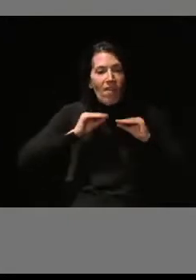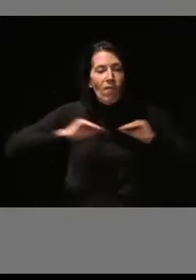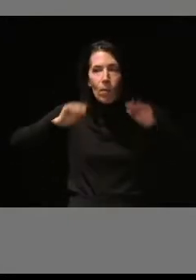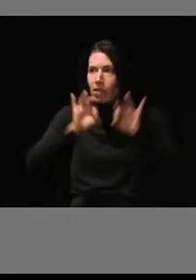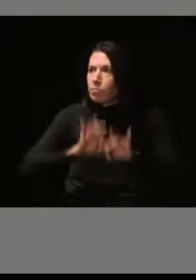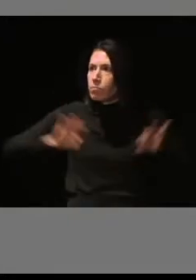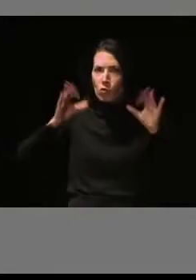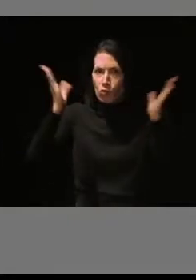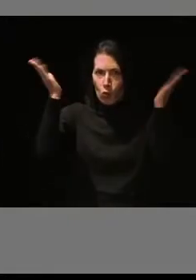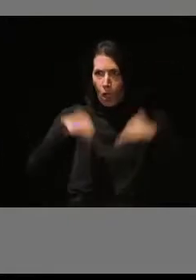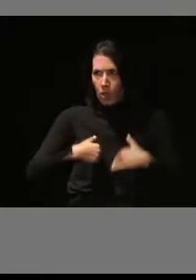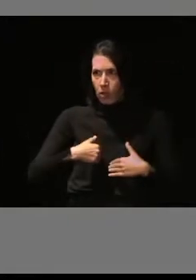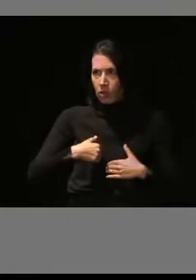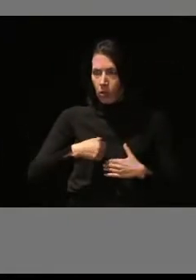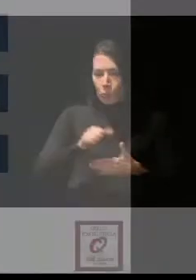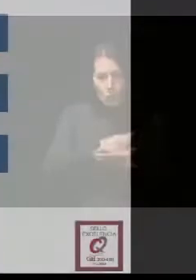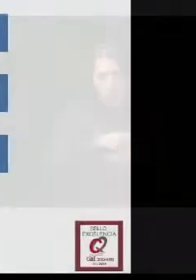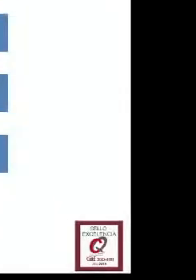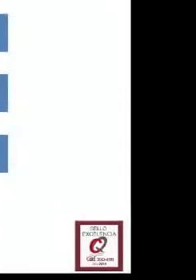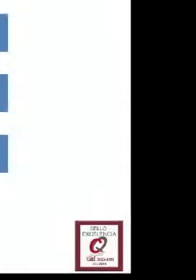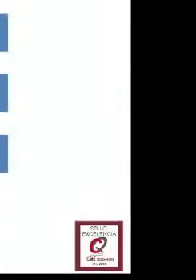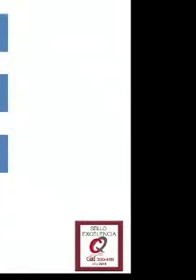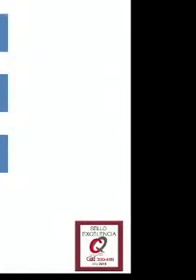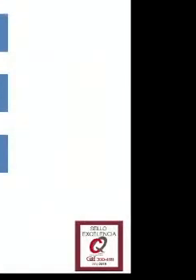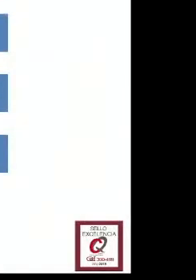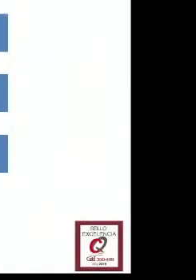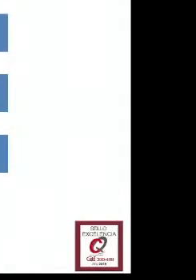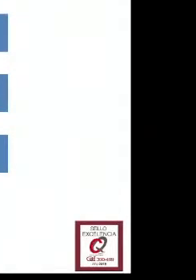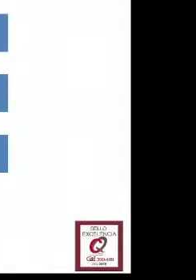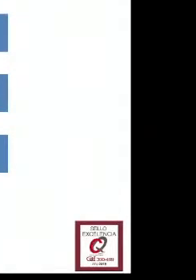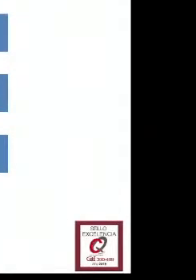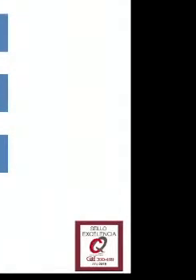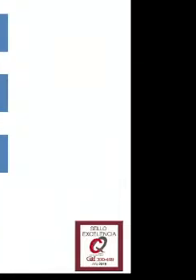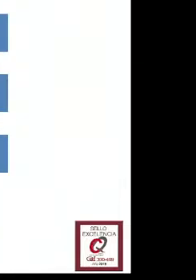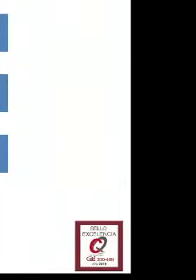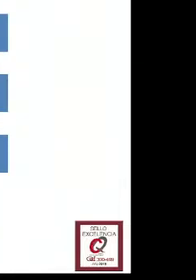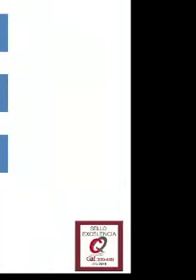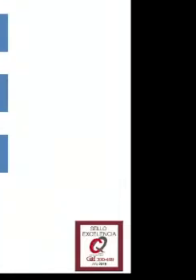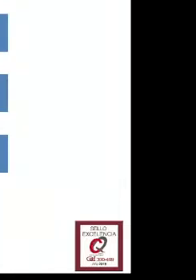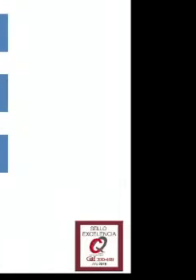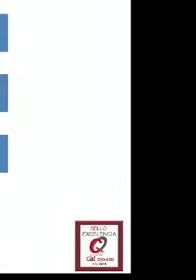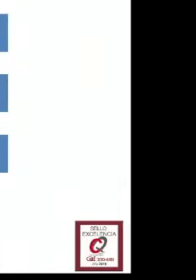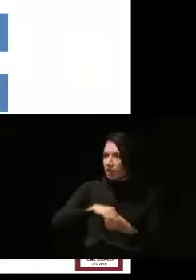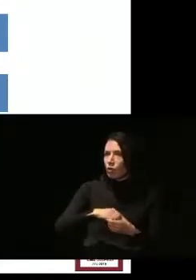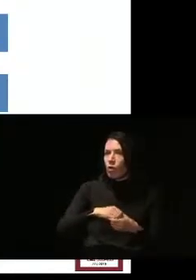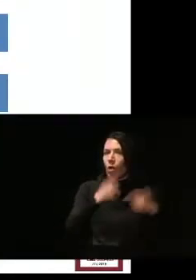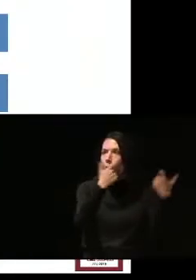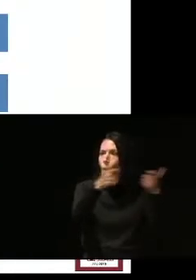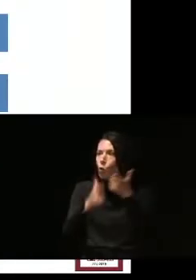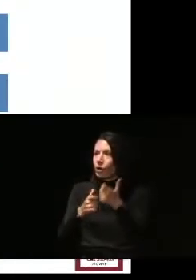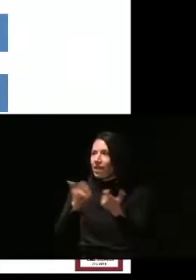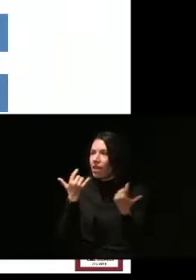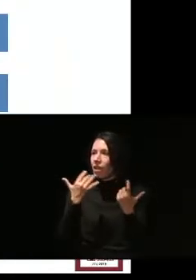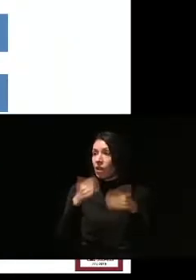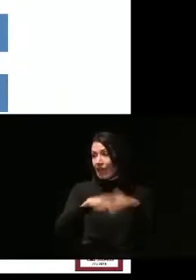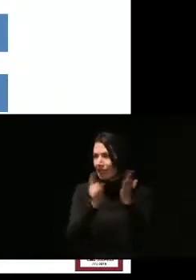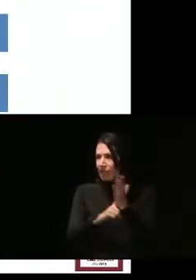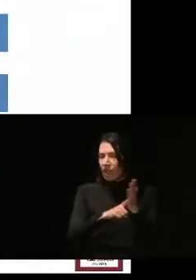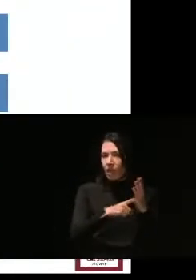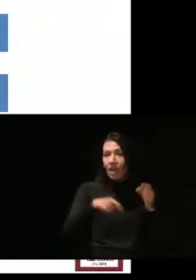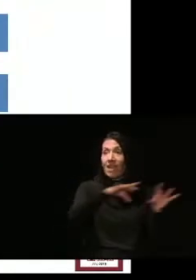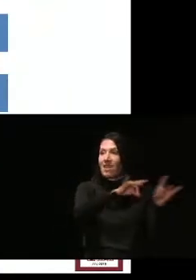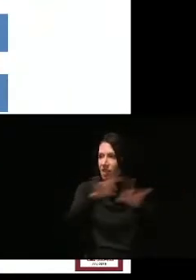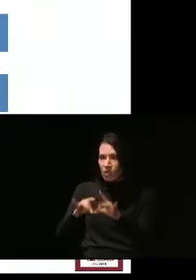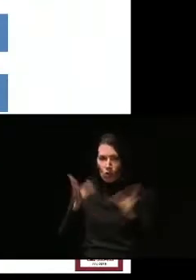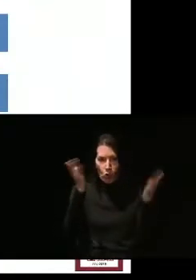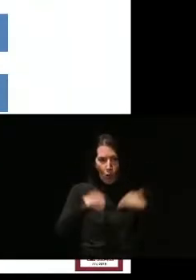específica en materia de accesibilidad para nuestros compañeros y compañeras de todas las unidades integrales de distrito. No tanto